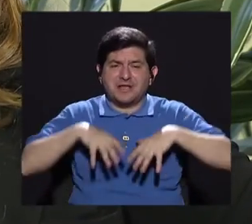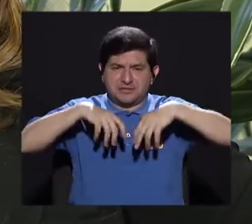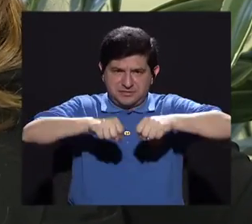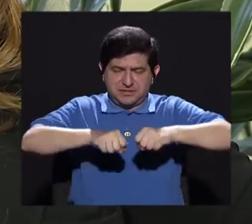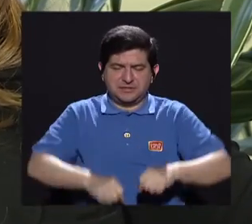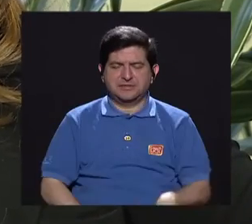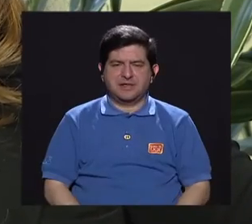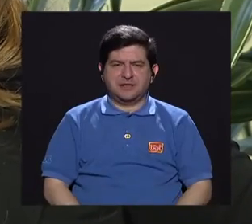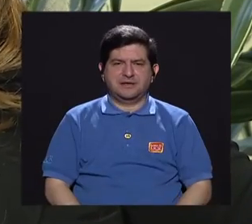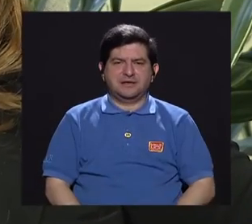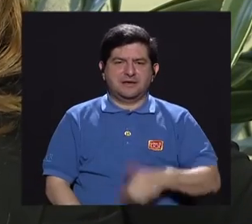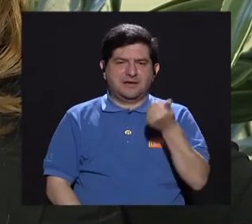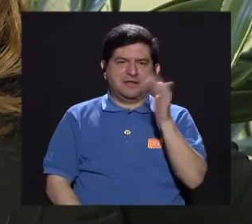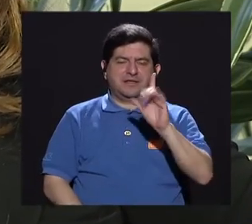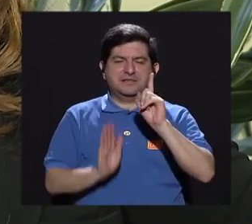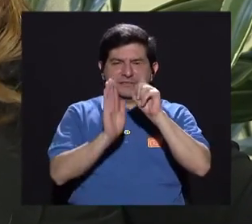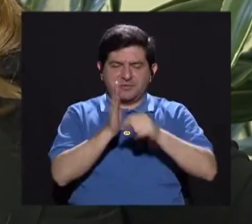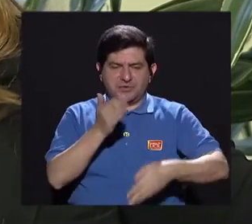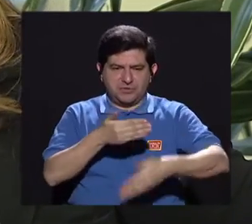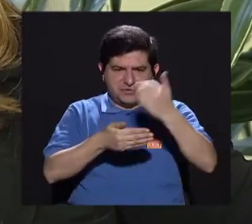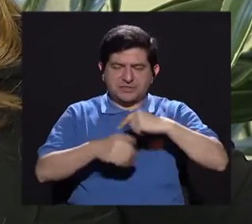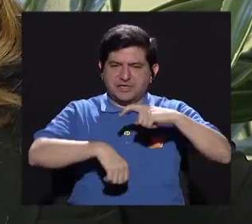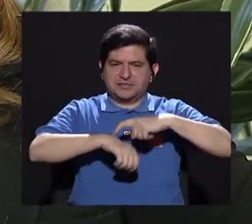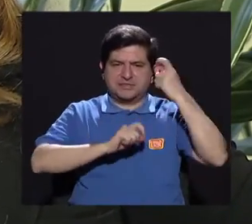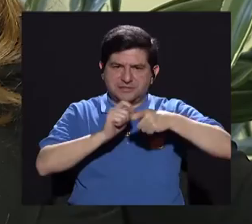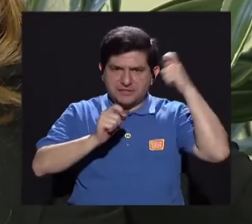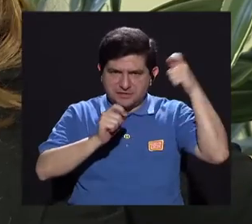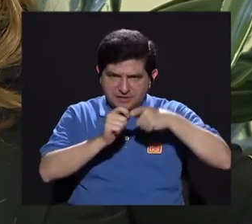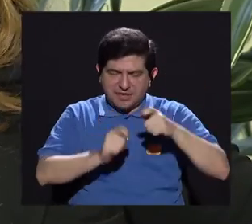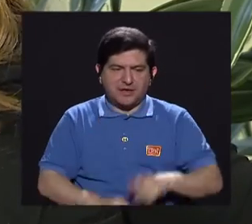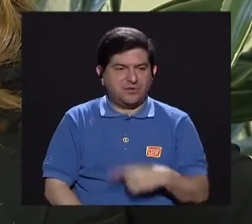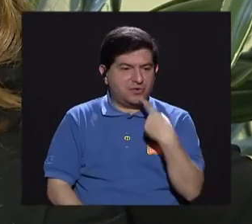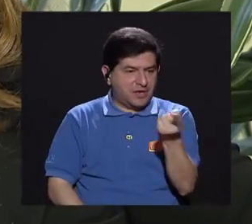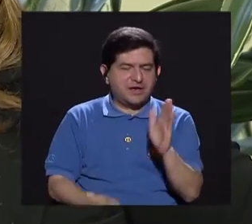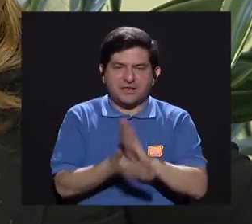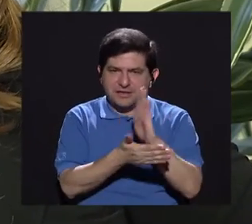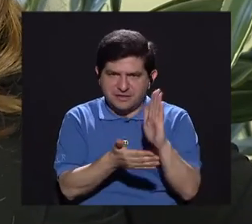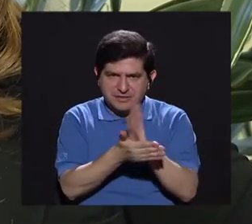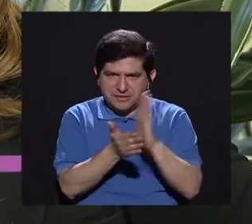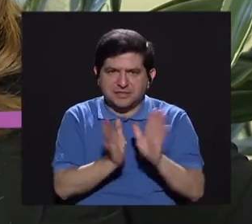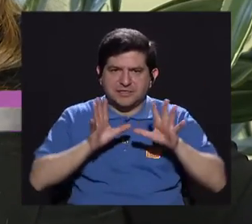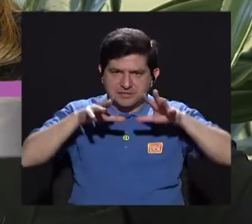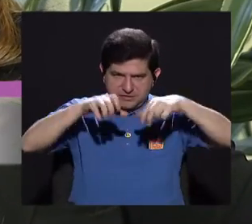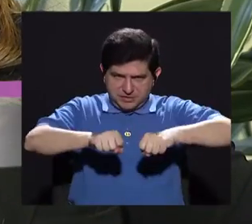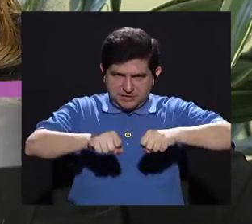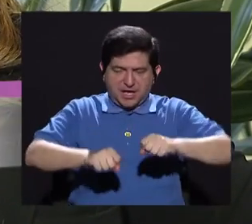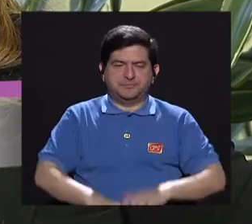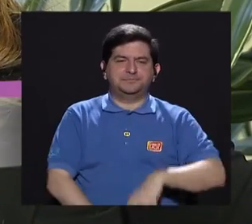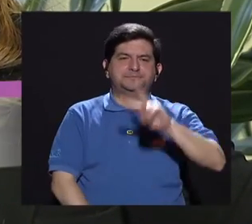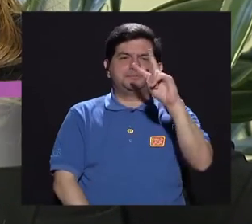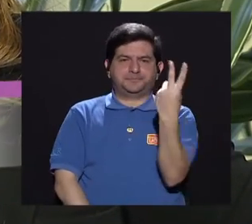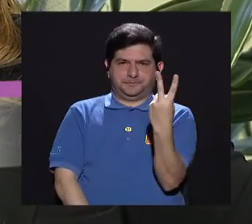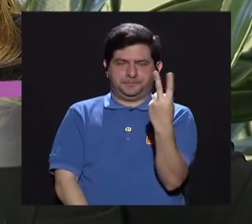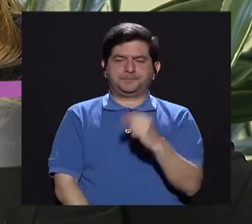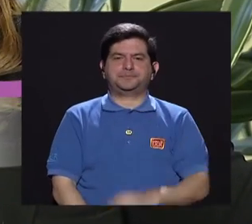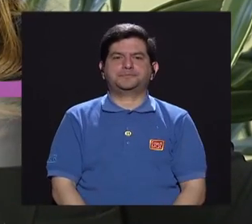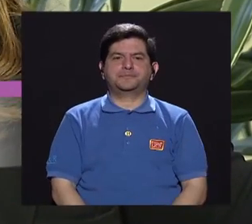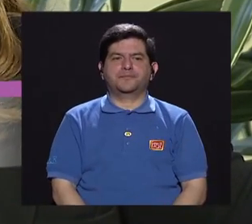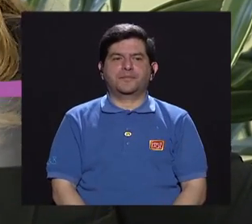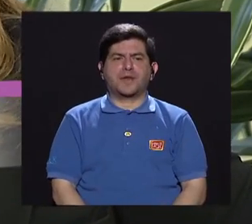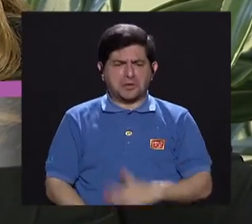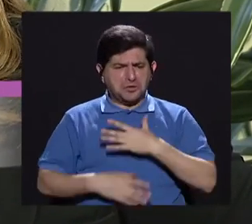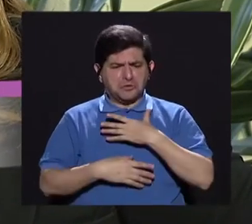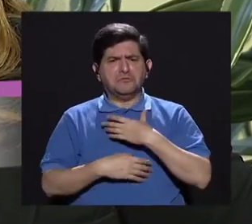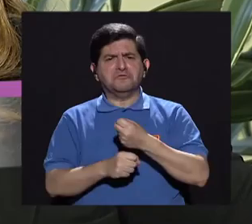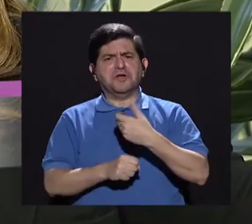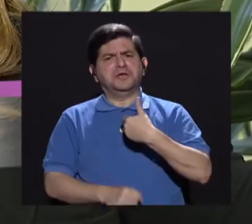entonces ser puntuales 15 minutos antes de la hora indicada que se les pone en el papelito de la cita. Segundo, este, llegar con